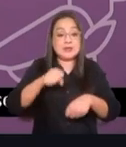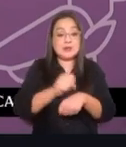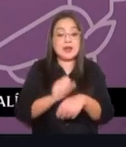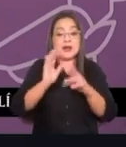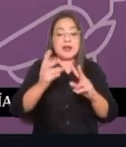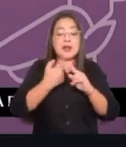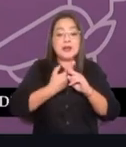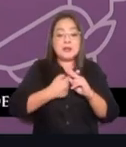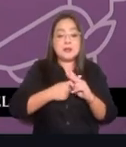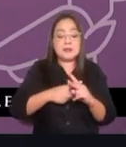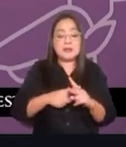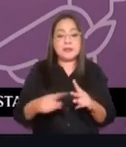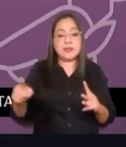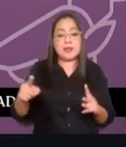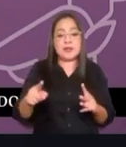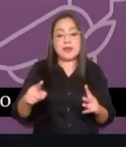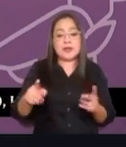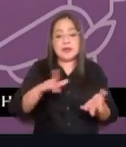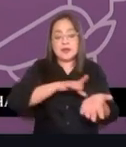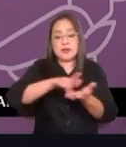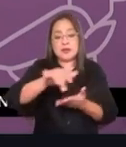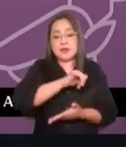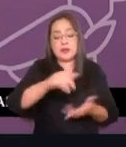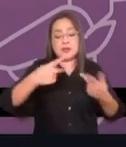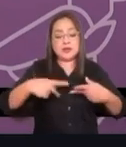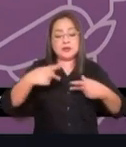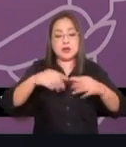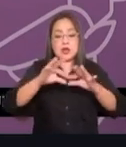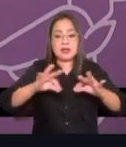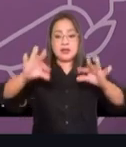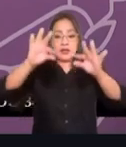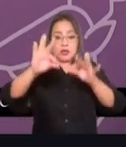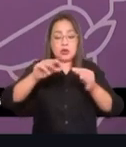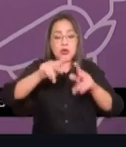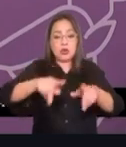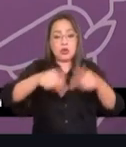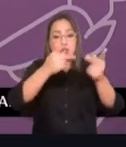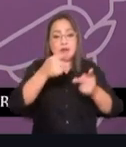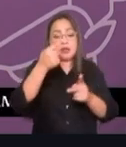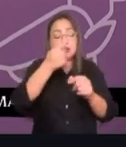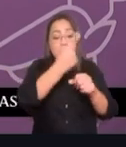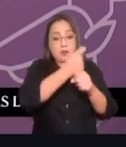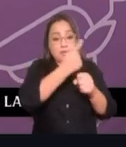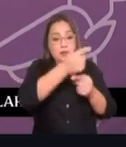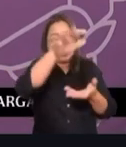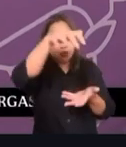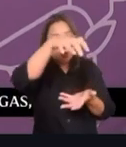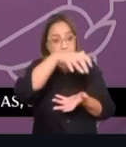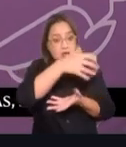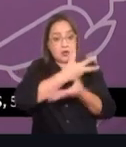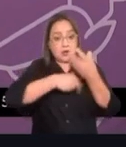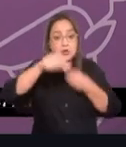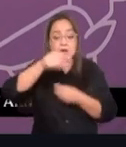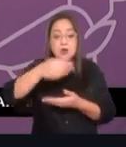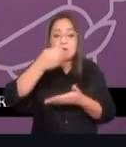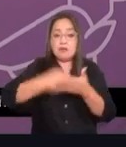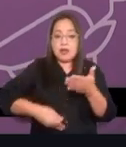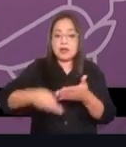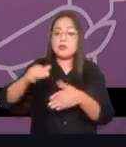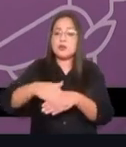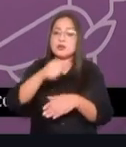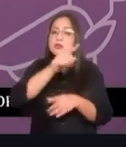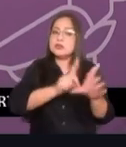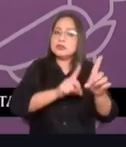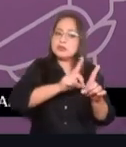apoyo a los trigueros, que son los que cosecharon primeramente y que son los que estaban con esa incertidumbre, pues ya se está